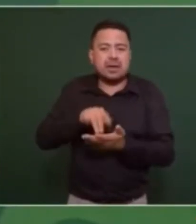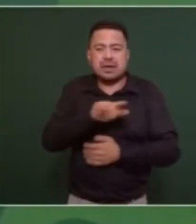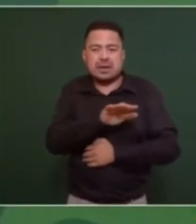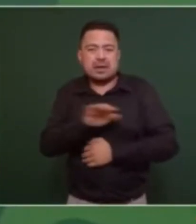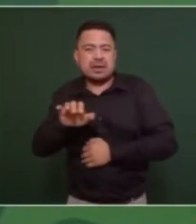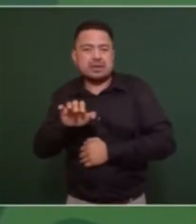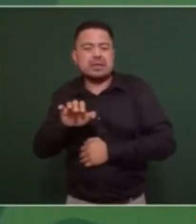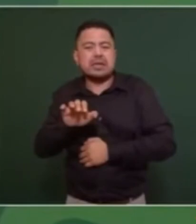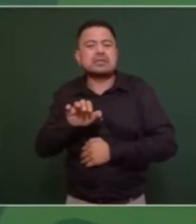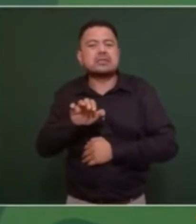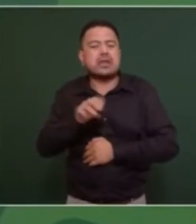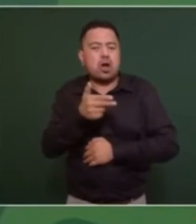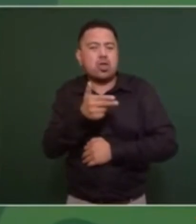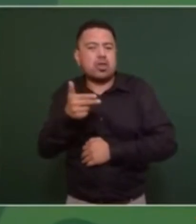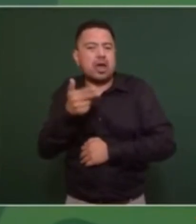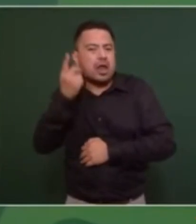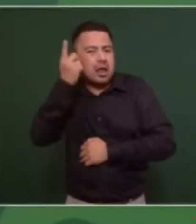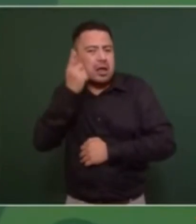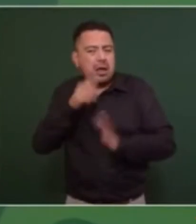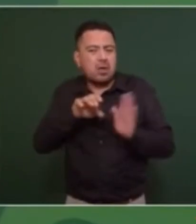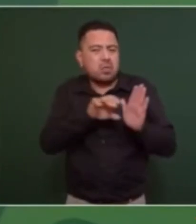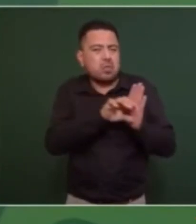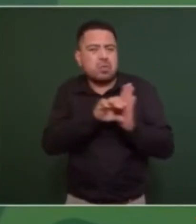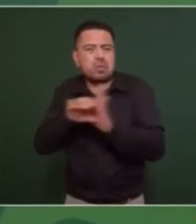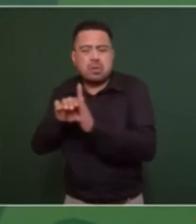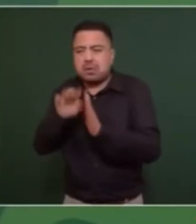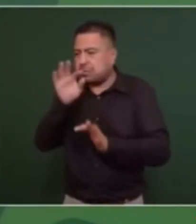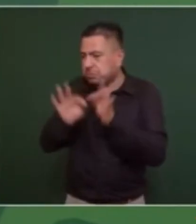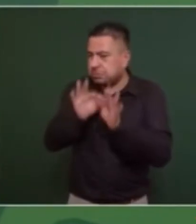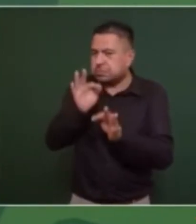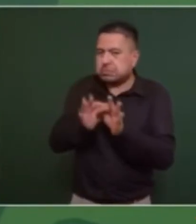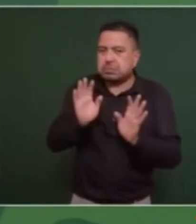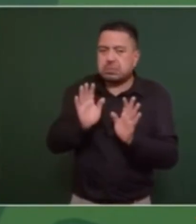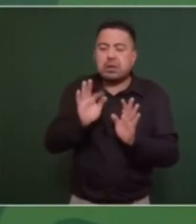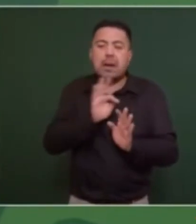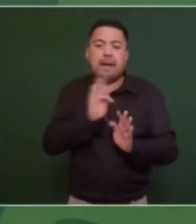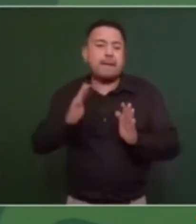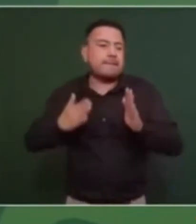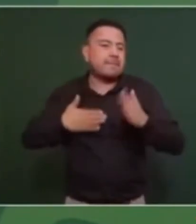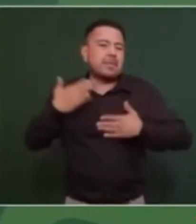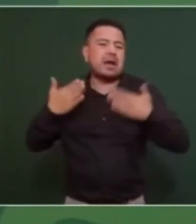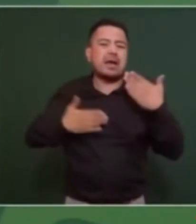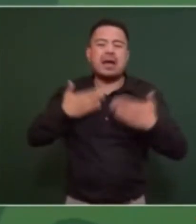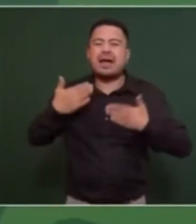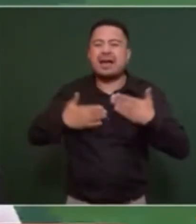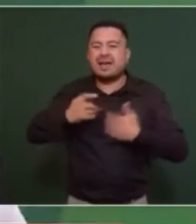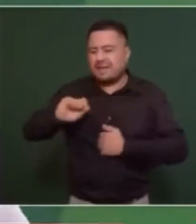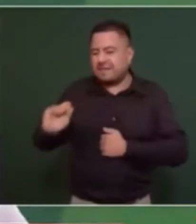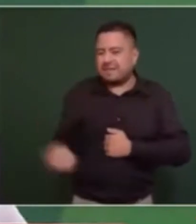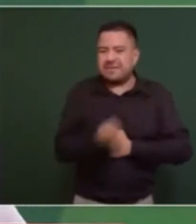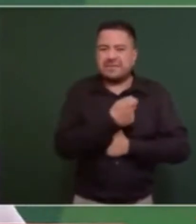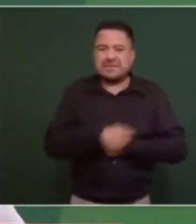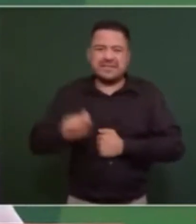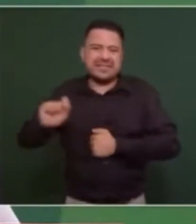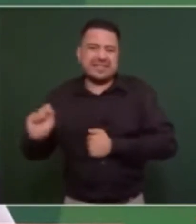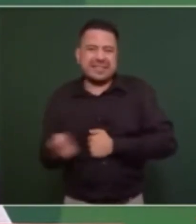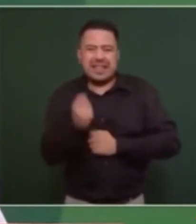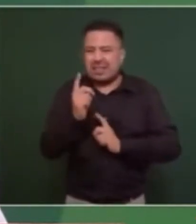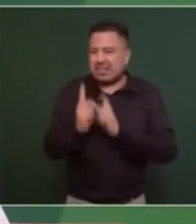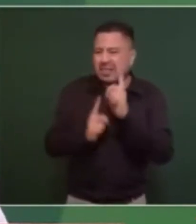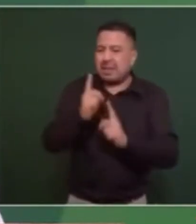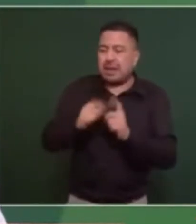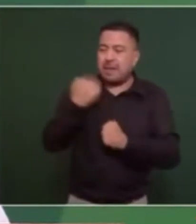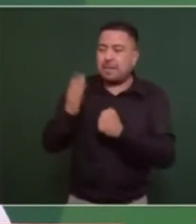habitaciones listas. También vamos a mantener la celebración del Abierto Mexicano de Tenis para